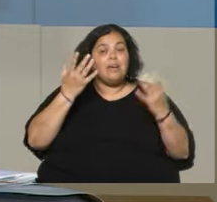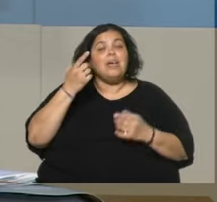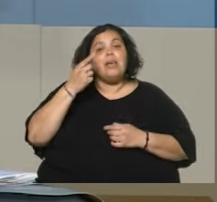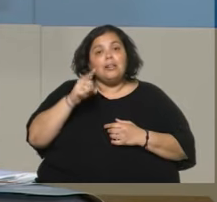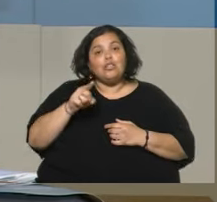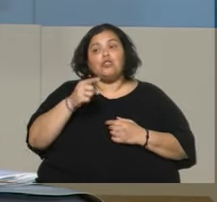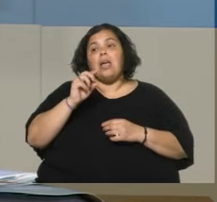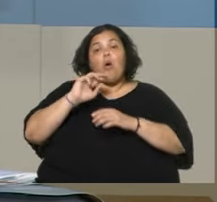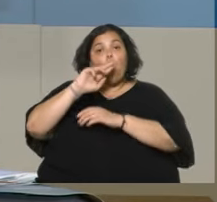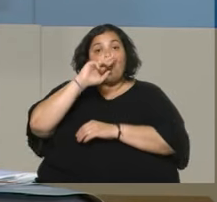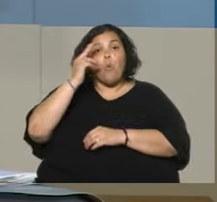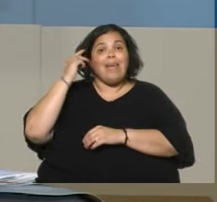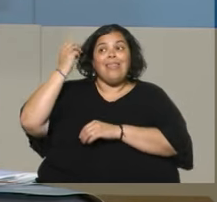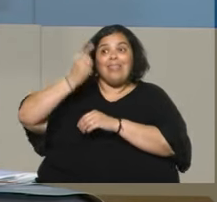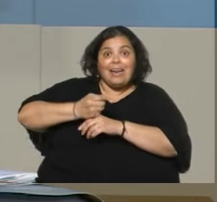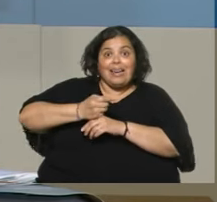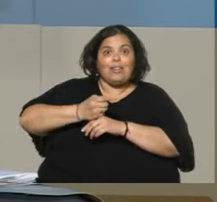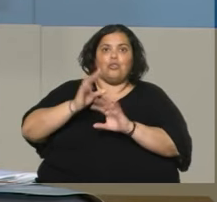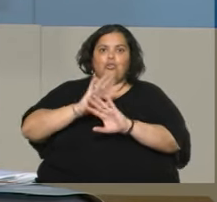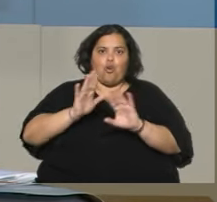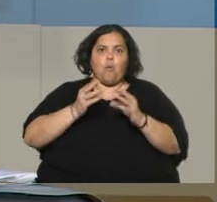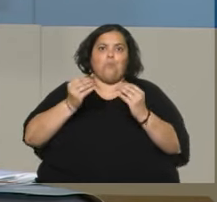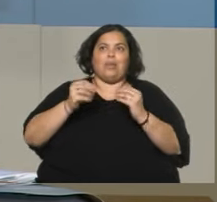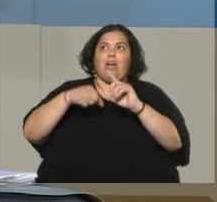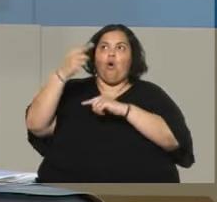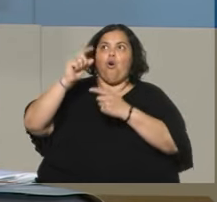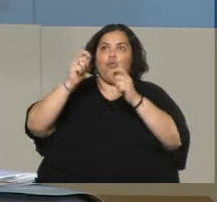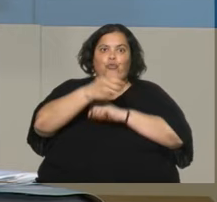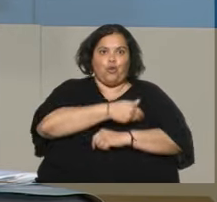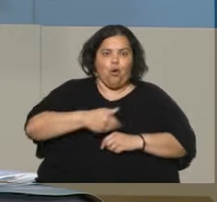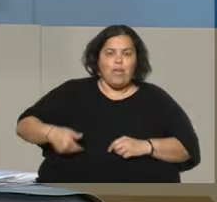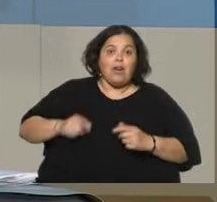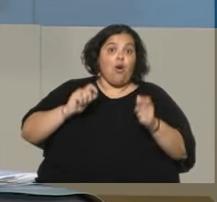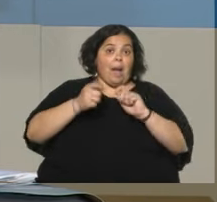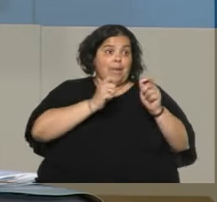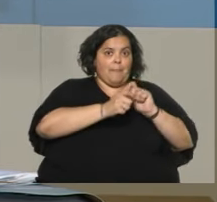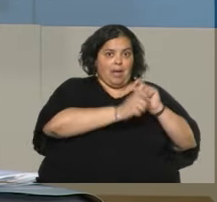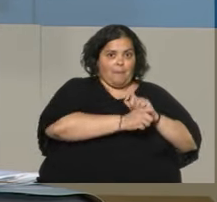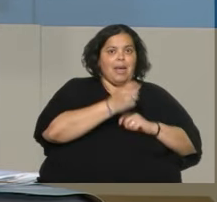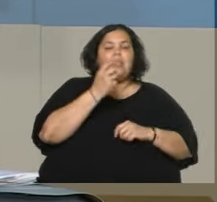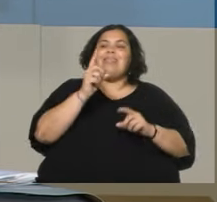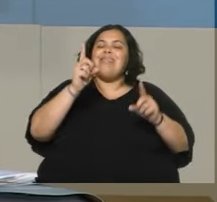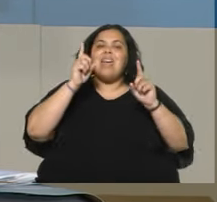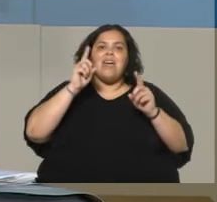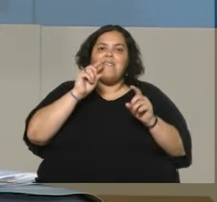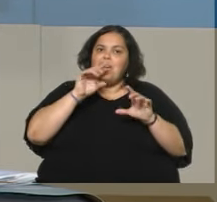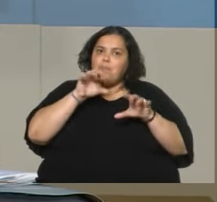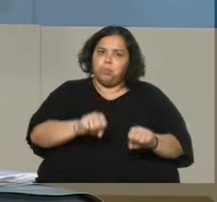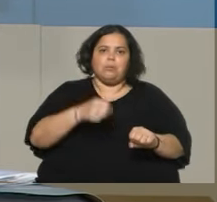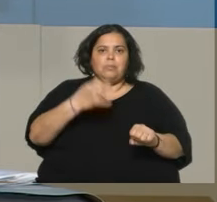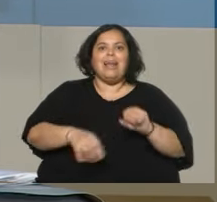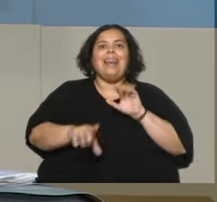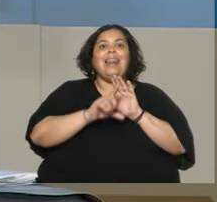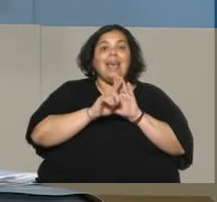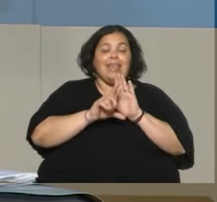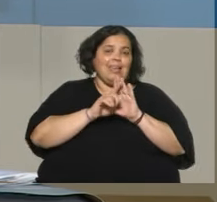decretos que puede cambiarse con el cambio de administración o puede sufrir variaciones, tenga un anclaje de ley. Porque por eso las leyes son